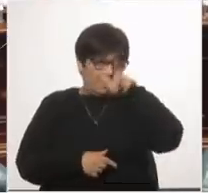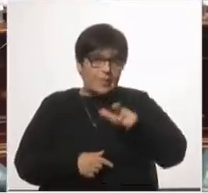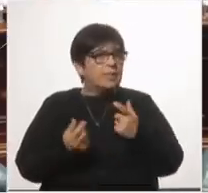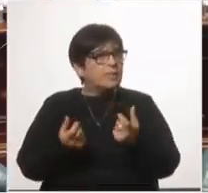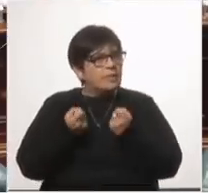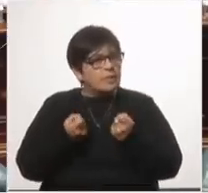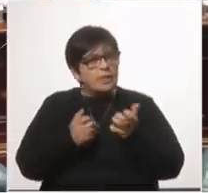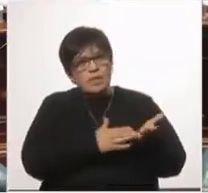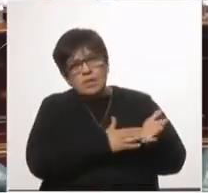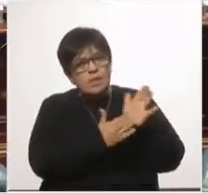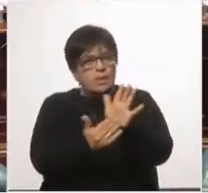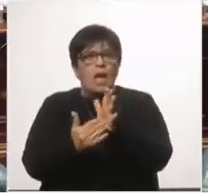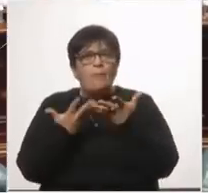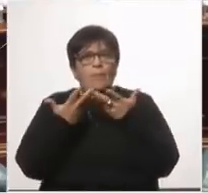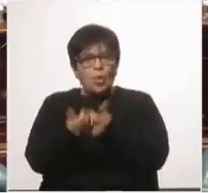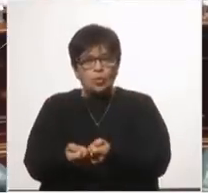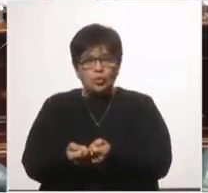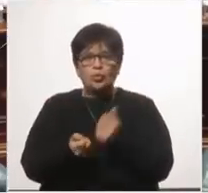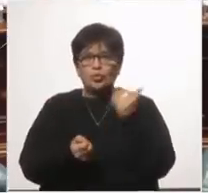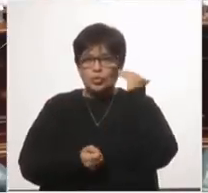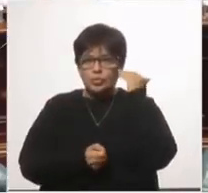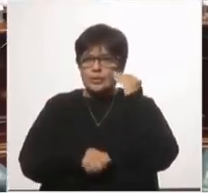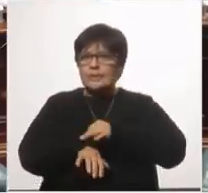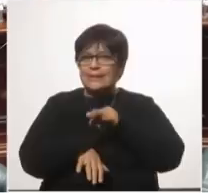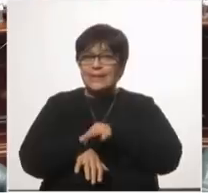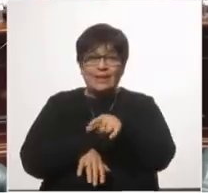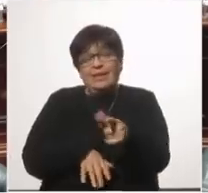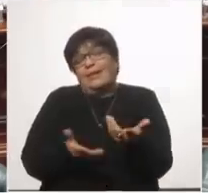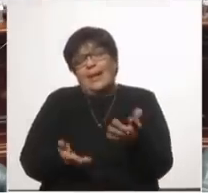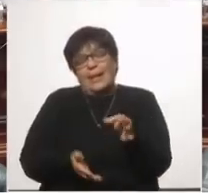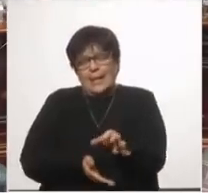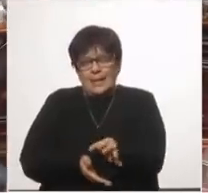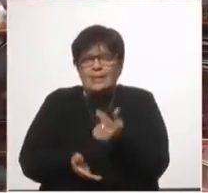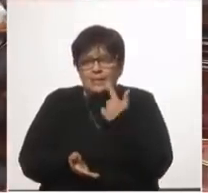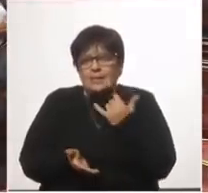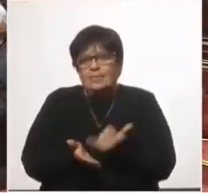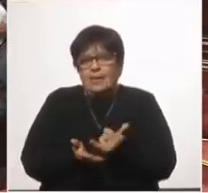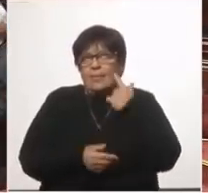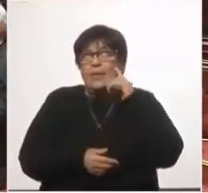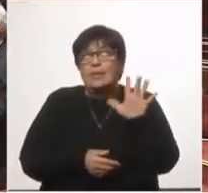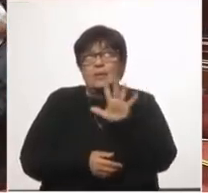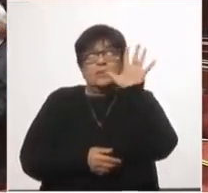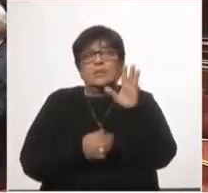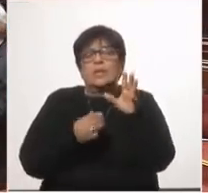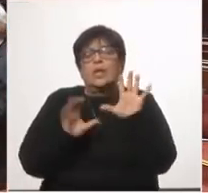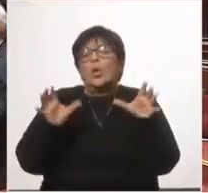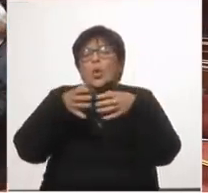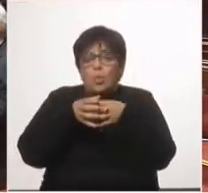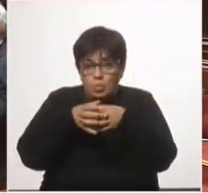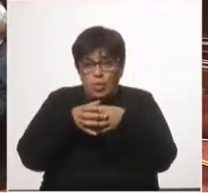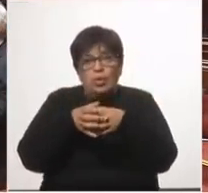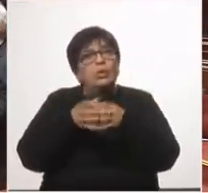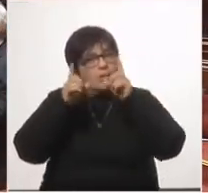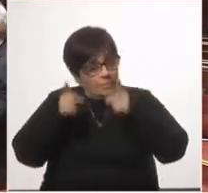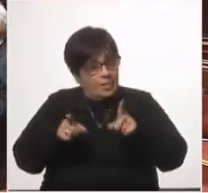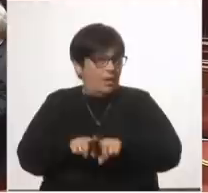necesita la salud mental este es un problema pequeño para un núcleo reducido pero grave